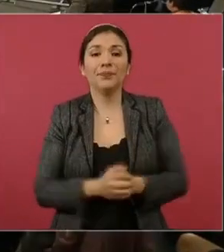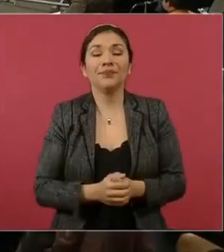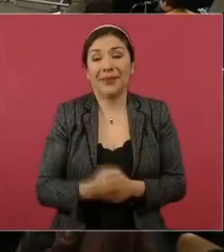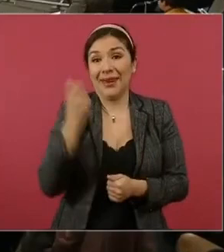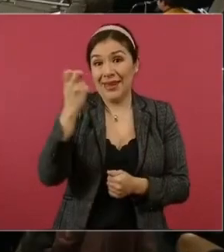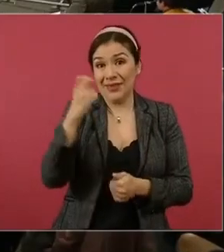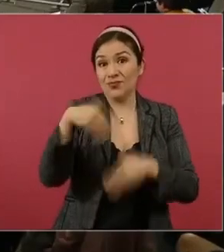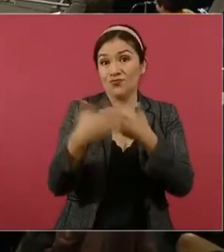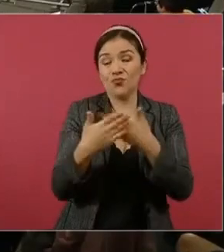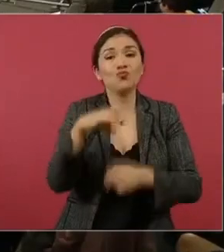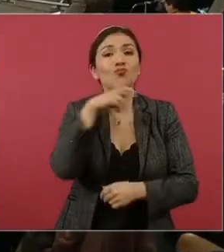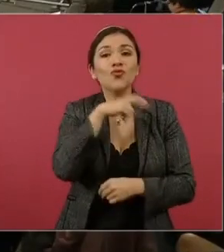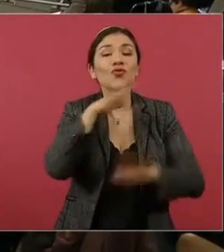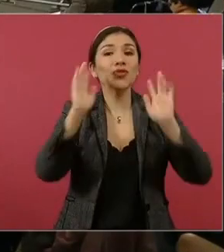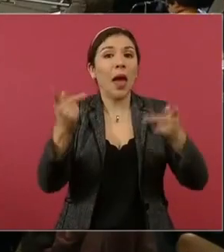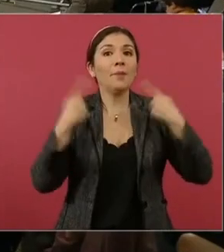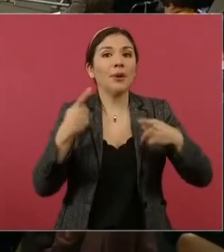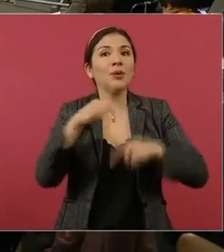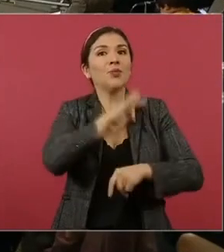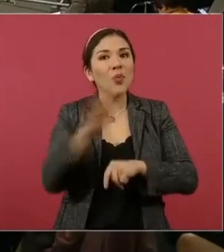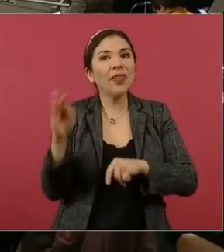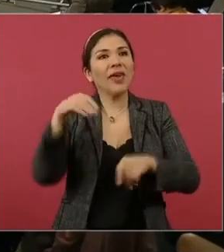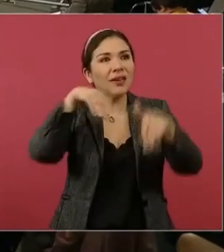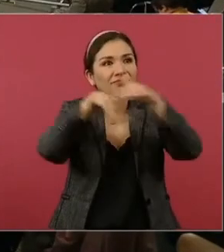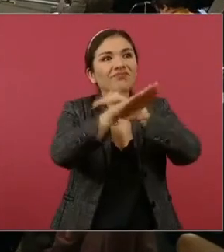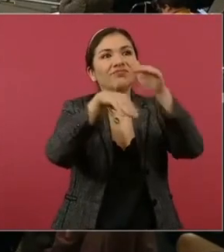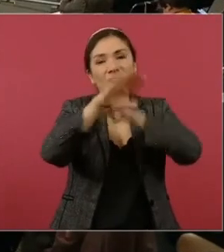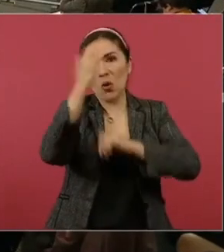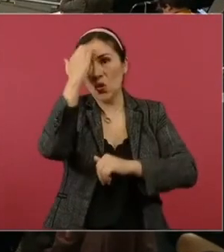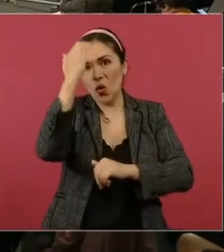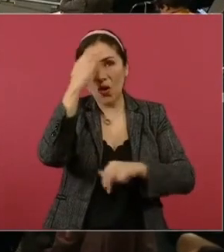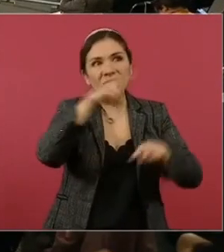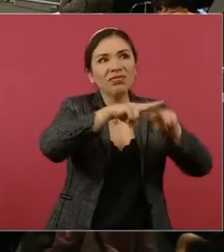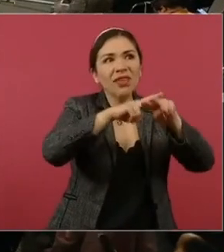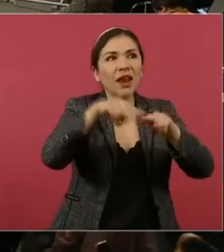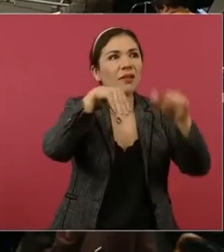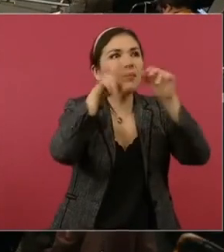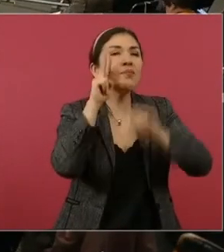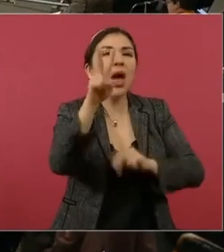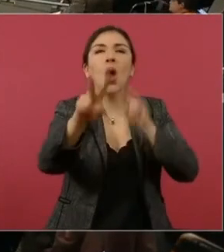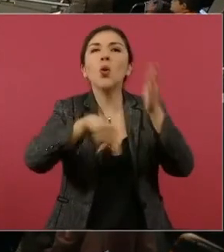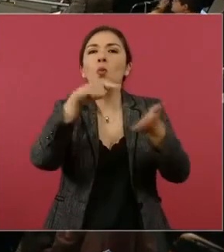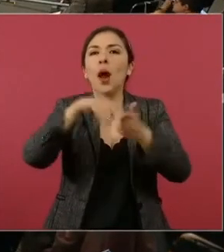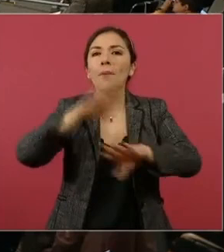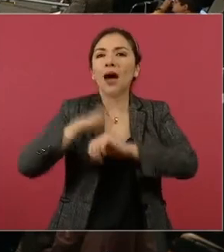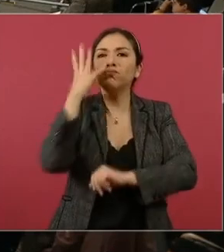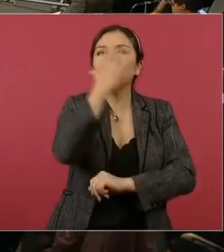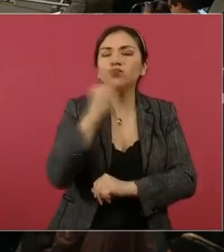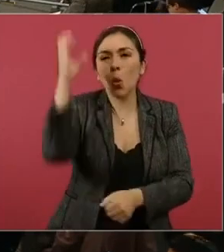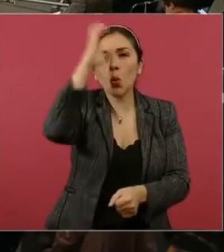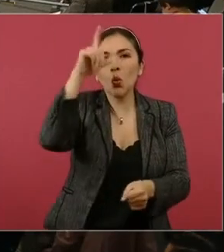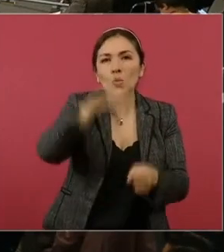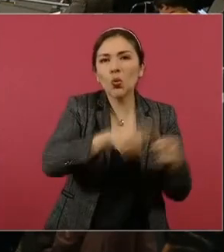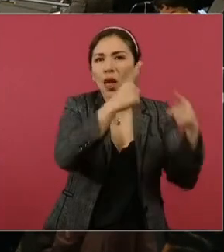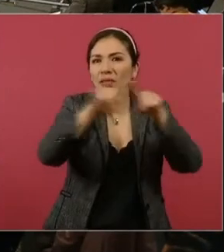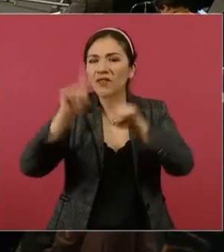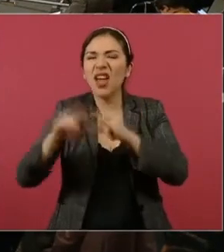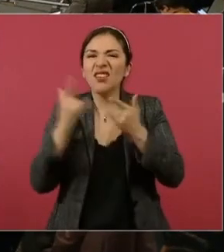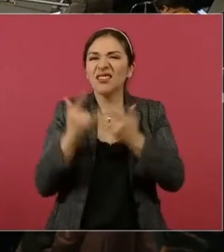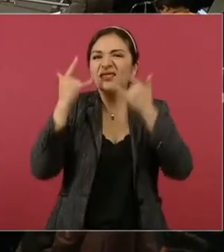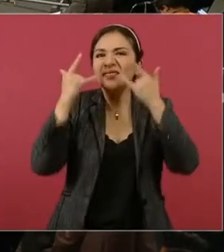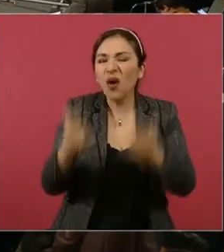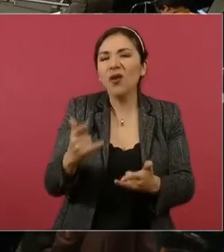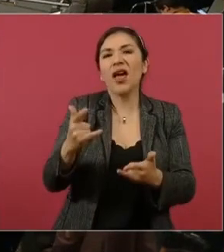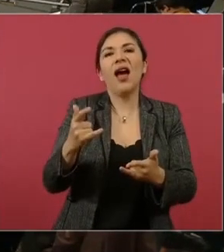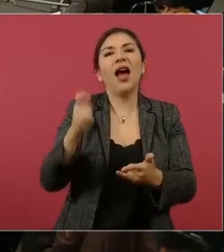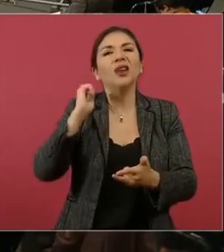pasajeros del Tren Maya podrán conocer y disfrutar de sitios de gran belleza y riqueza cultural. También lugares históricos,